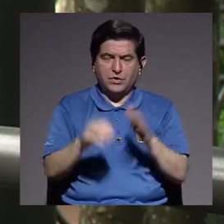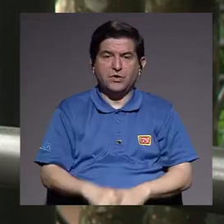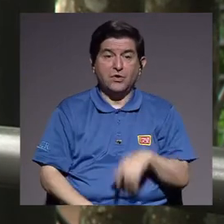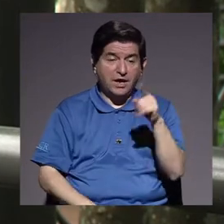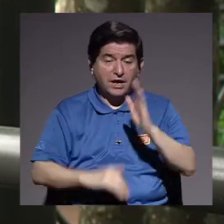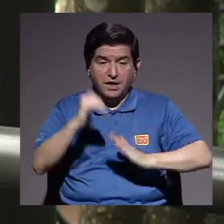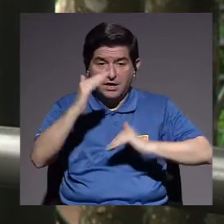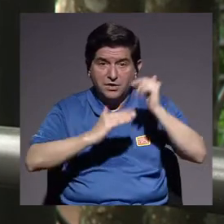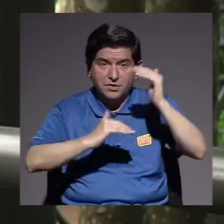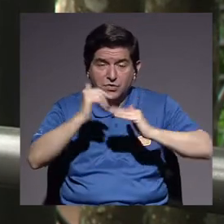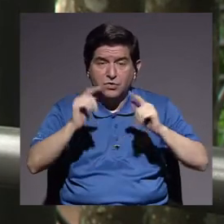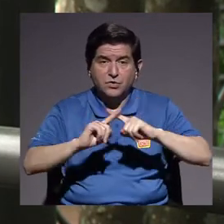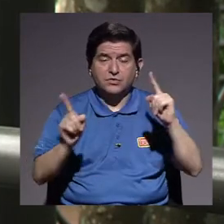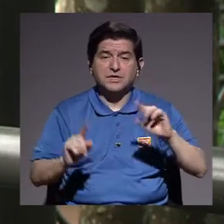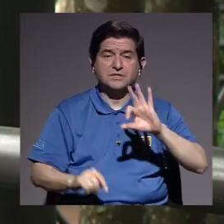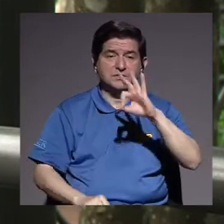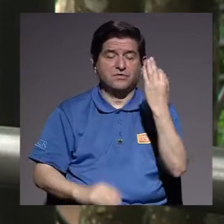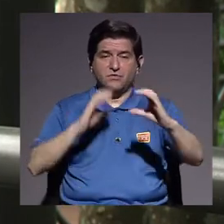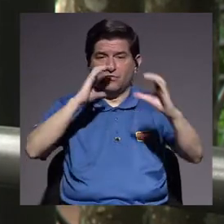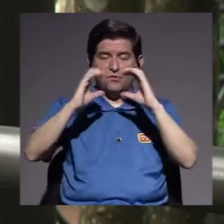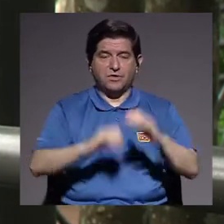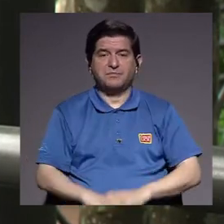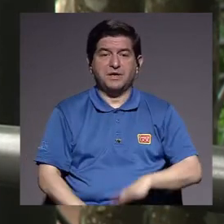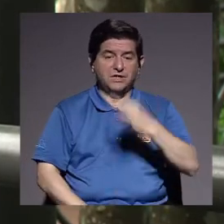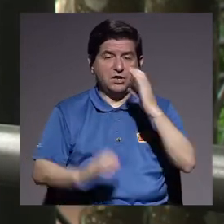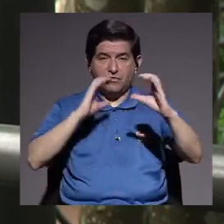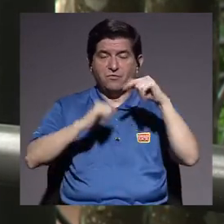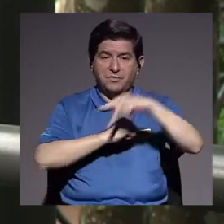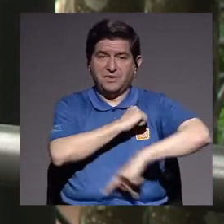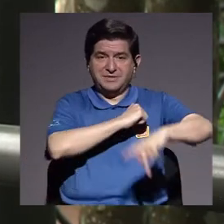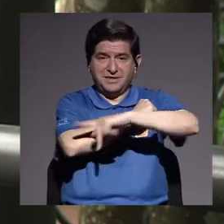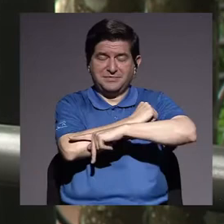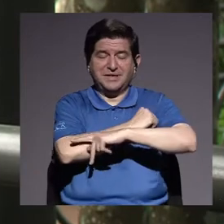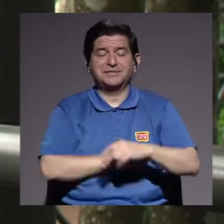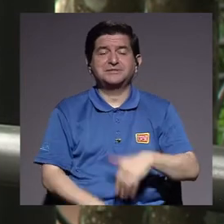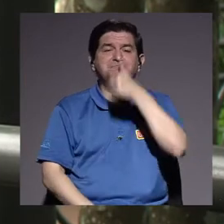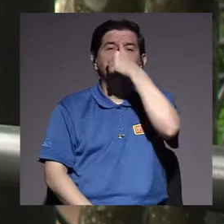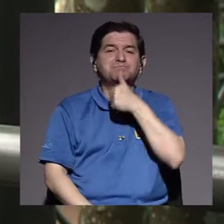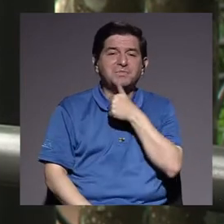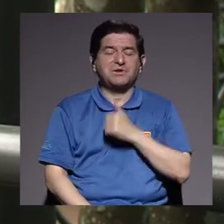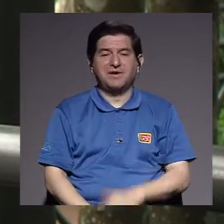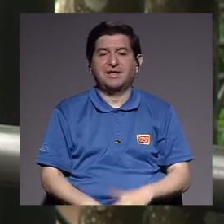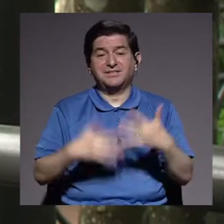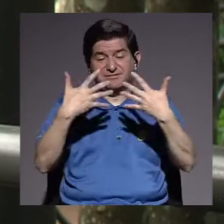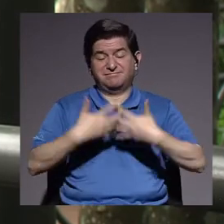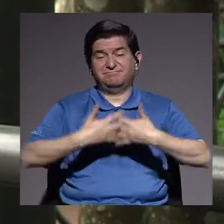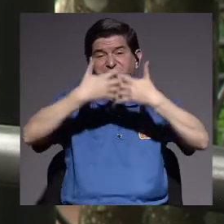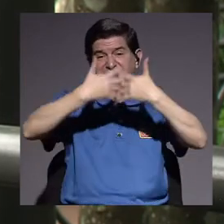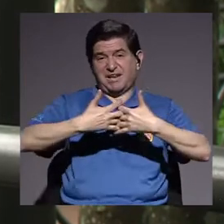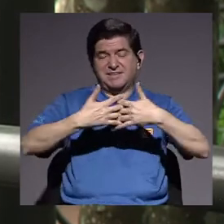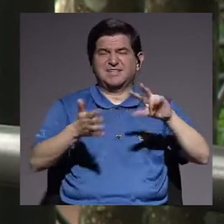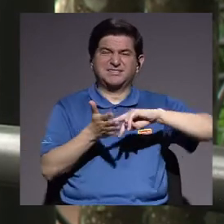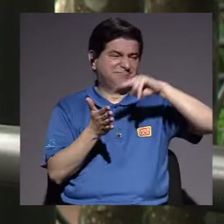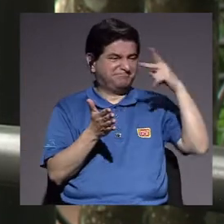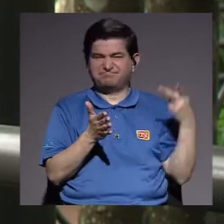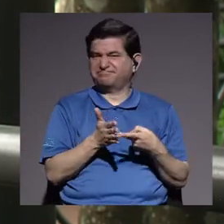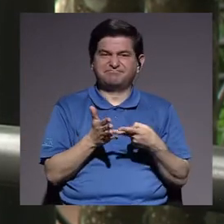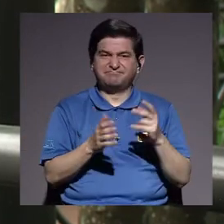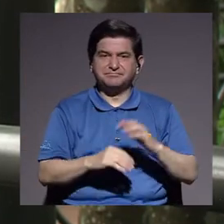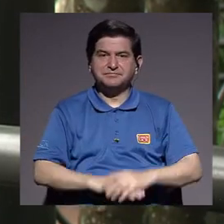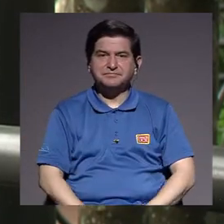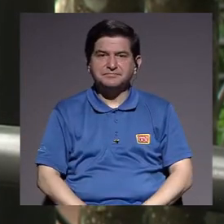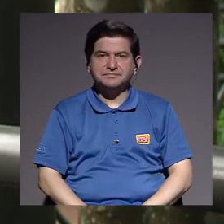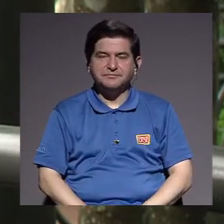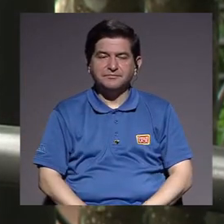pública es construida desde los medios de comunicación. Y los medios de comunicación en este país son privados. Eso supone que son empresas. ¿Qué quiero decir con